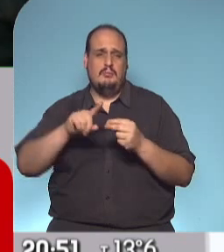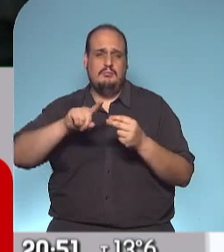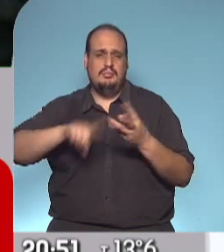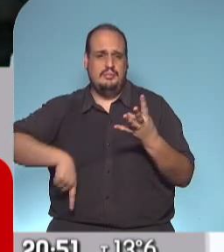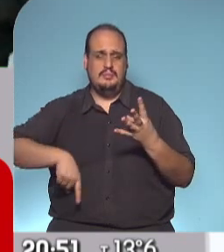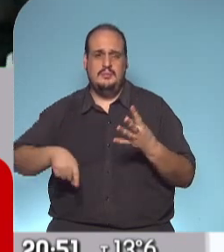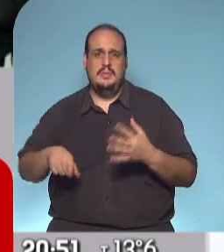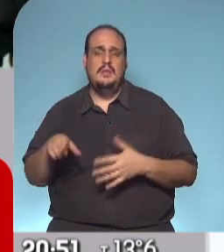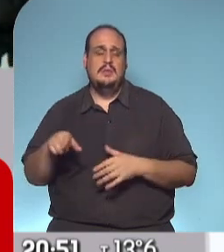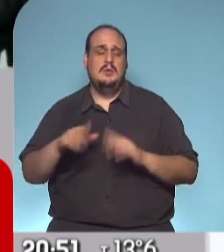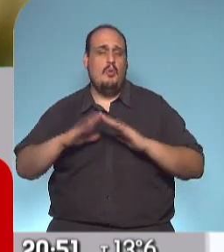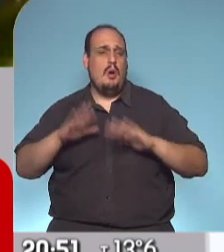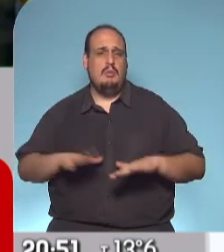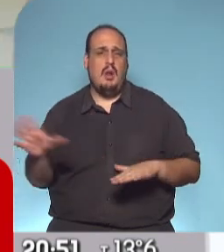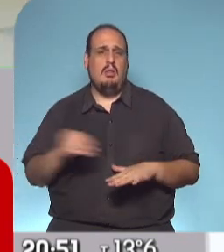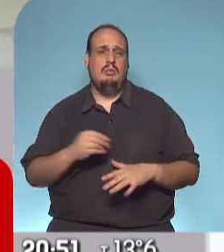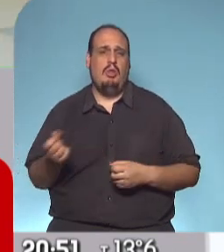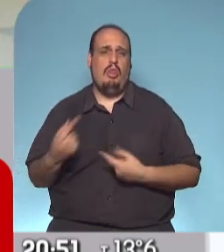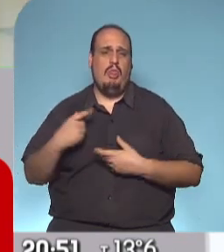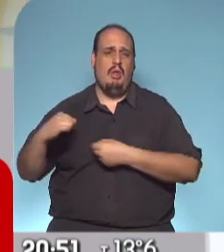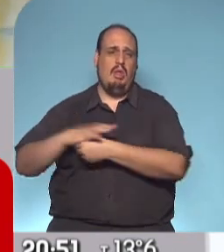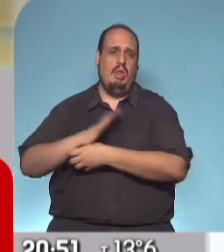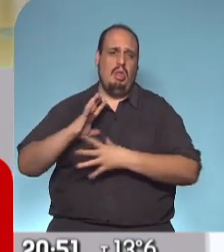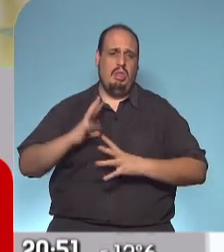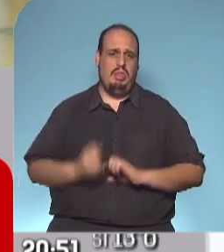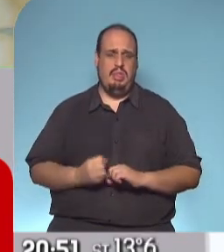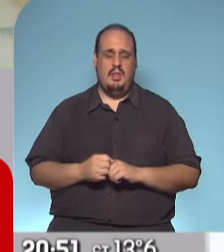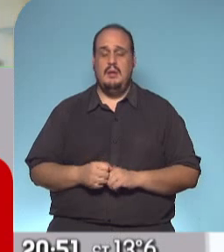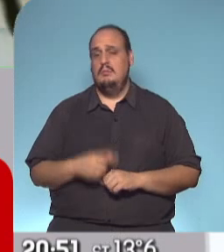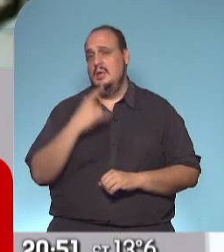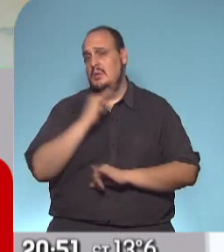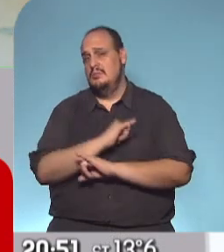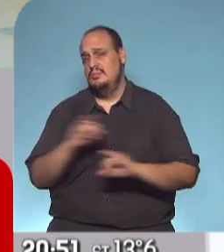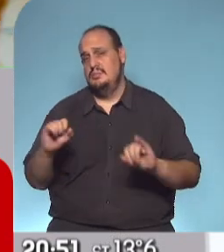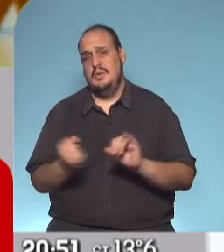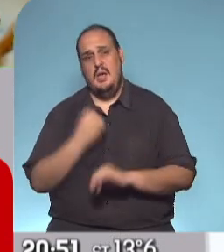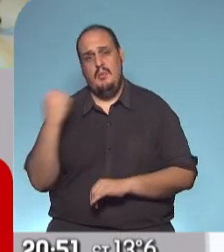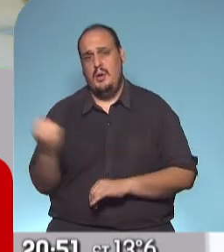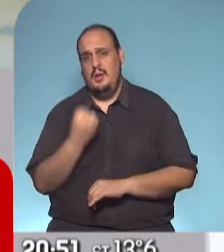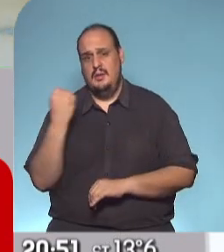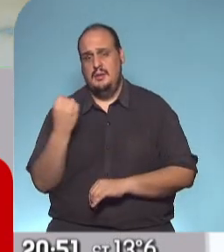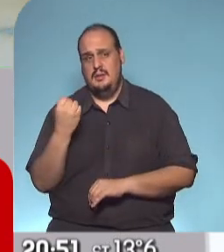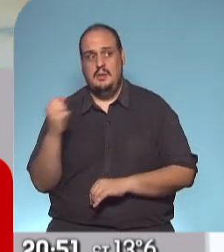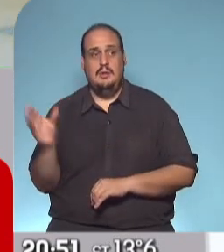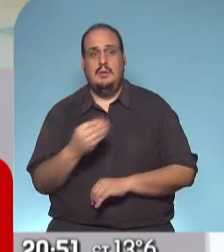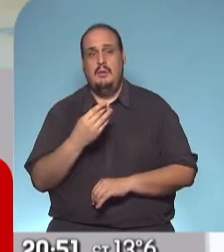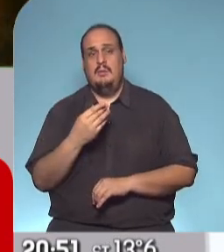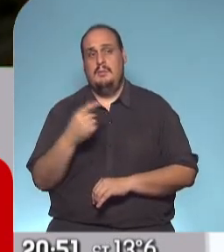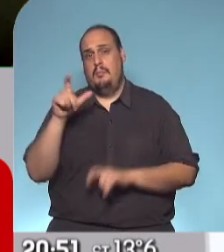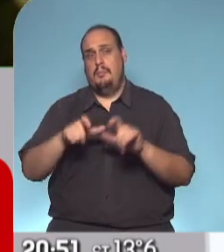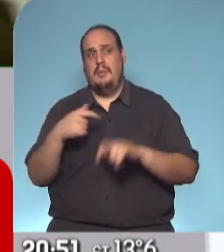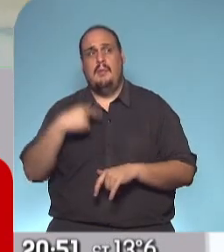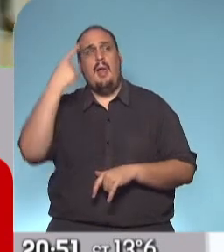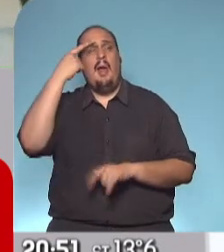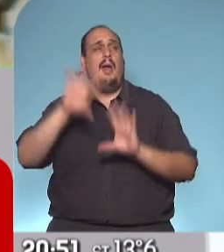mundo le afecta la cuarentena, pero el mensaje importante es nadie esperaba el tener que lidiar con una pandemia. Es lo